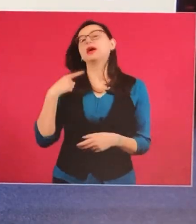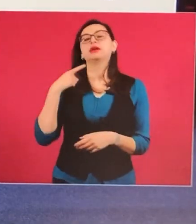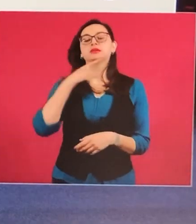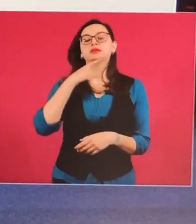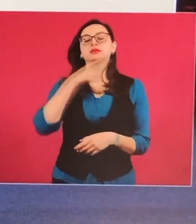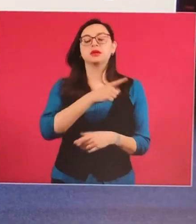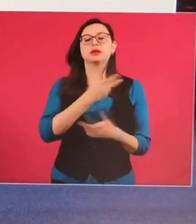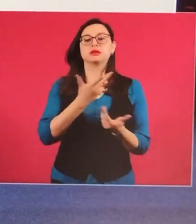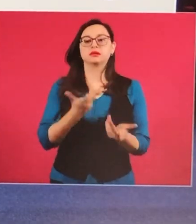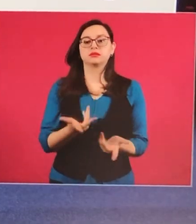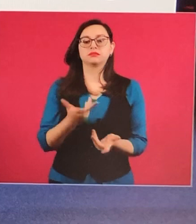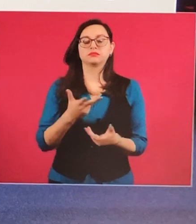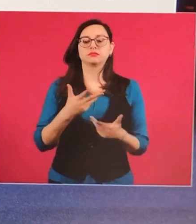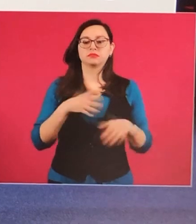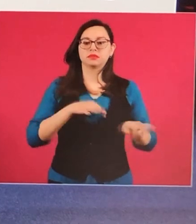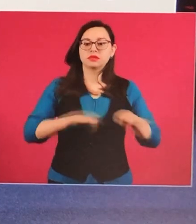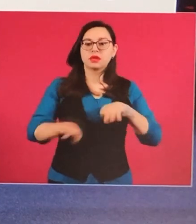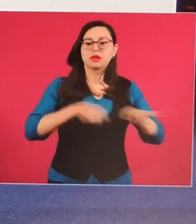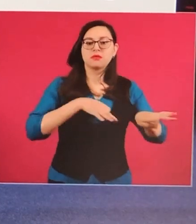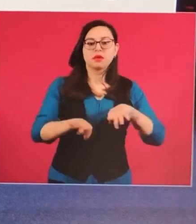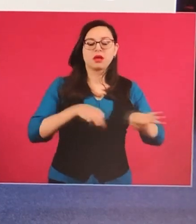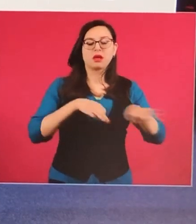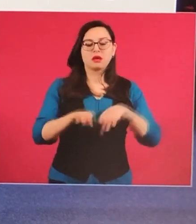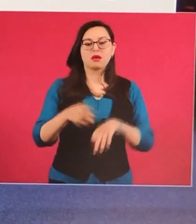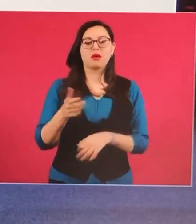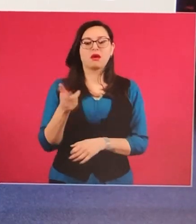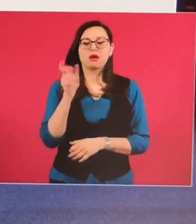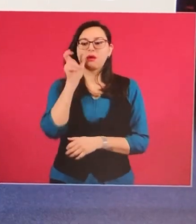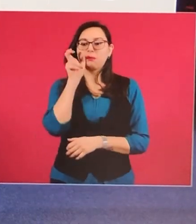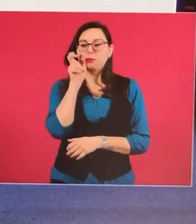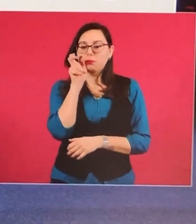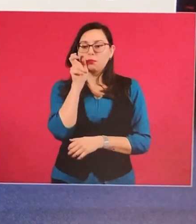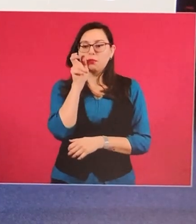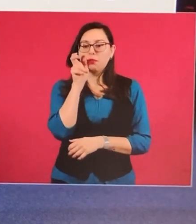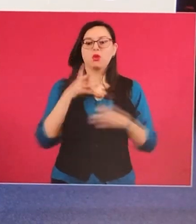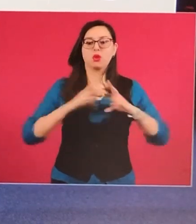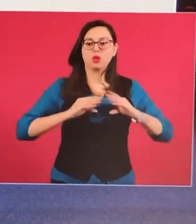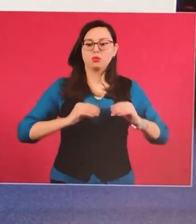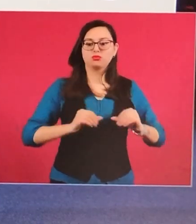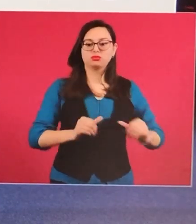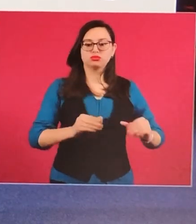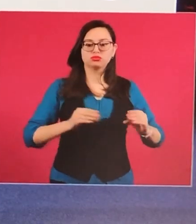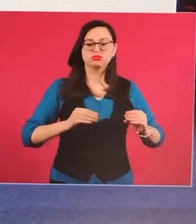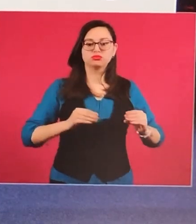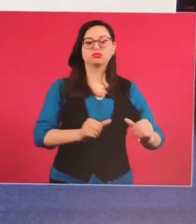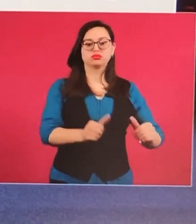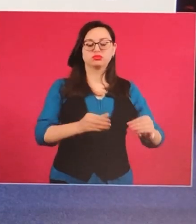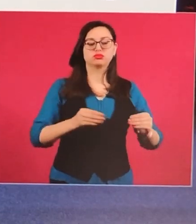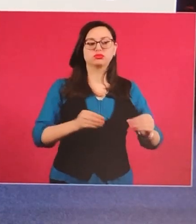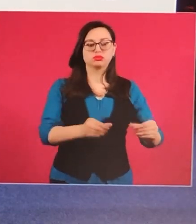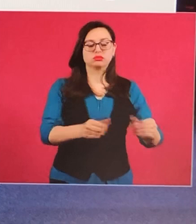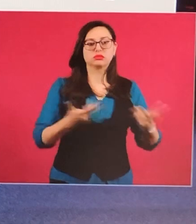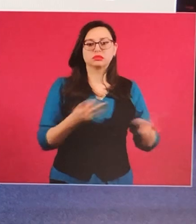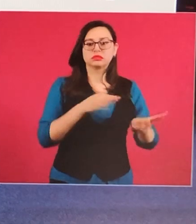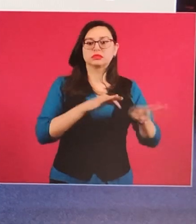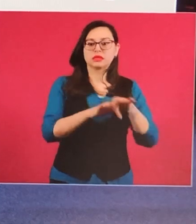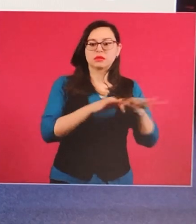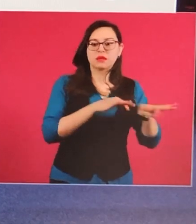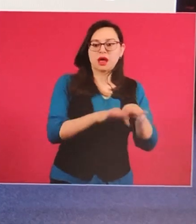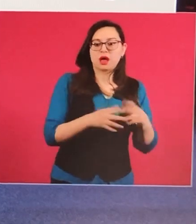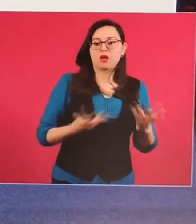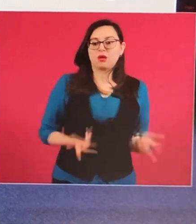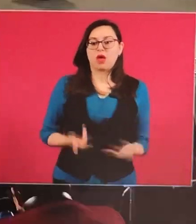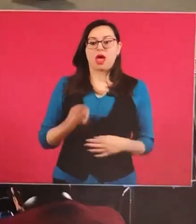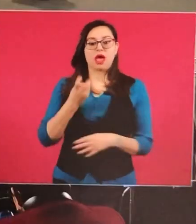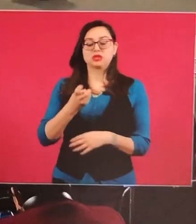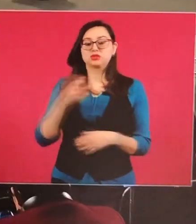como forjador de tabaco, haciendo puros en una empresa clandestina. Entonces, el modelo mexicano de